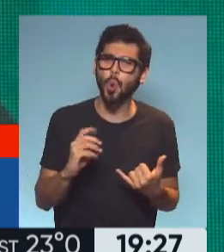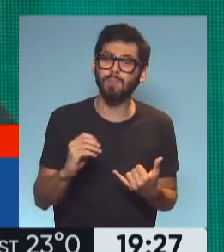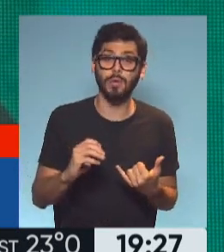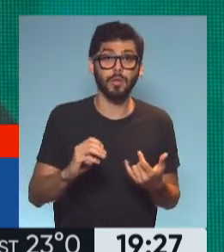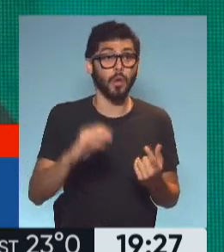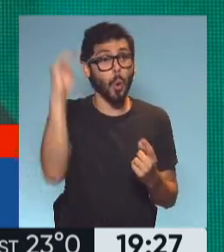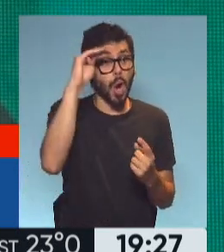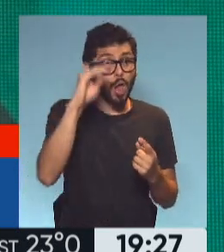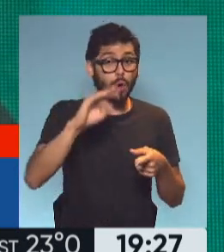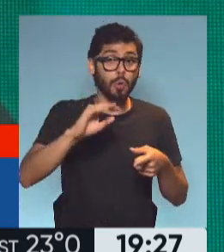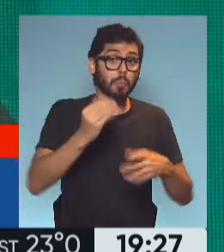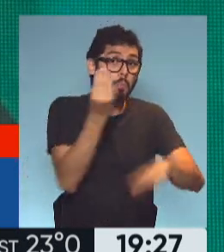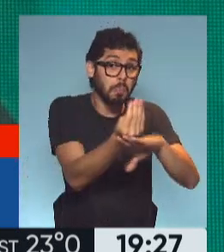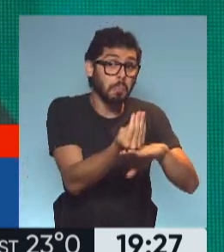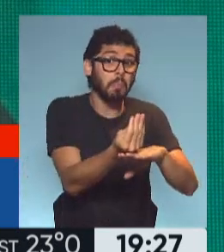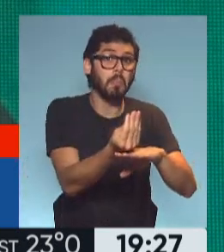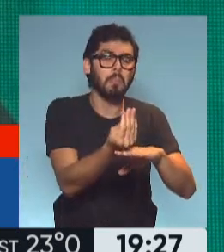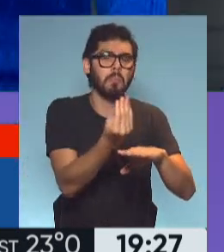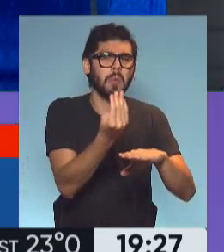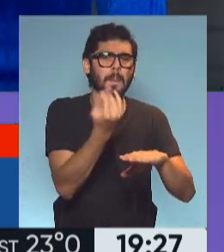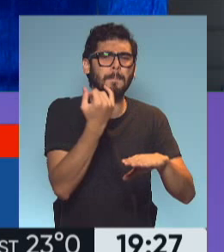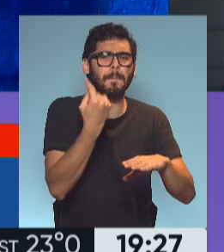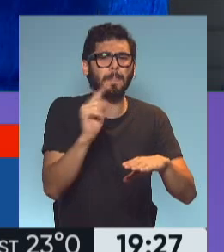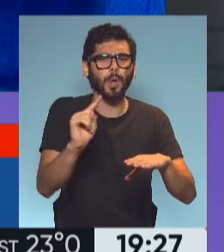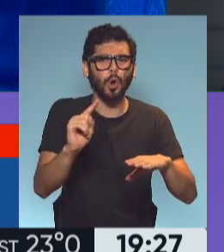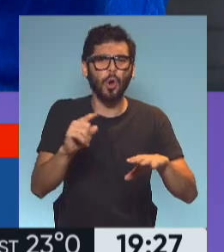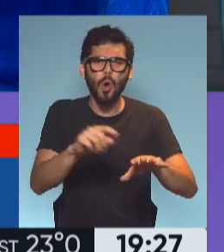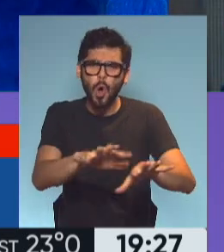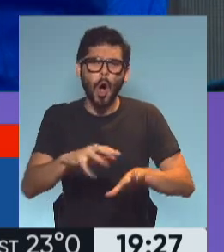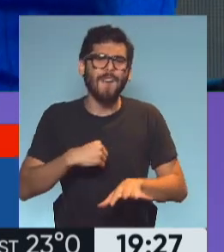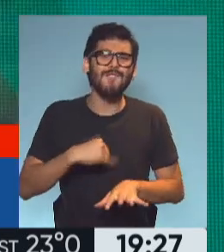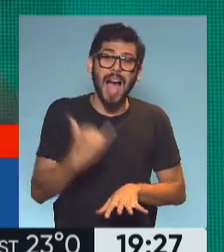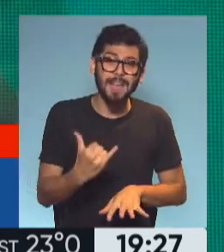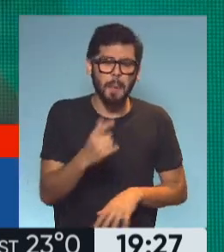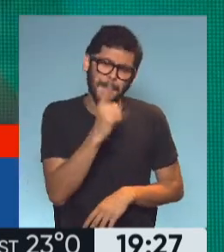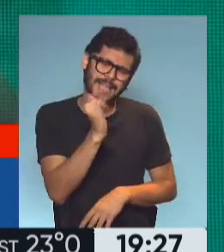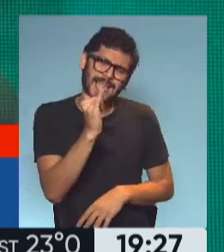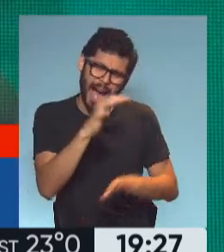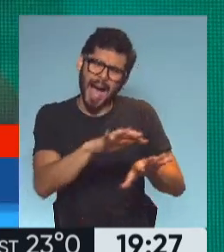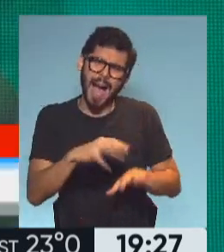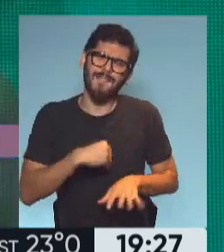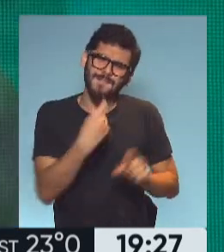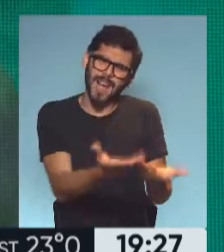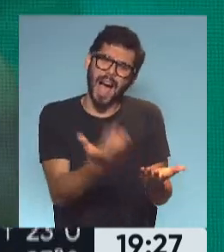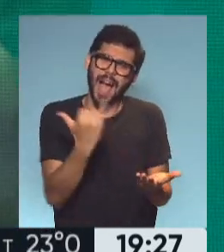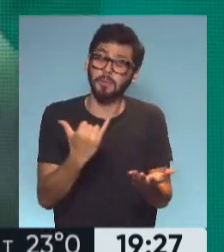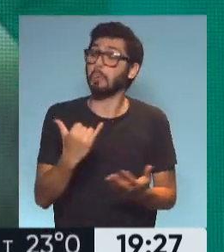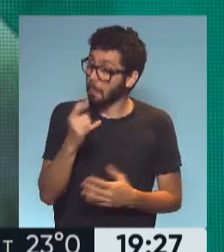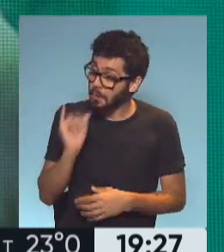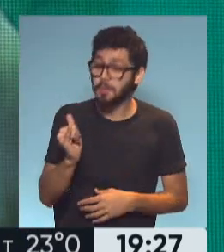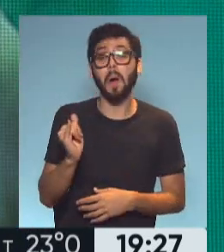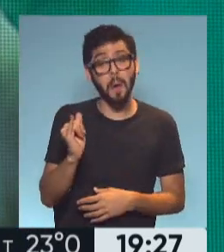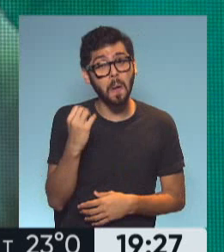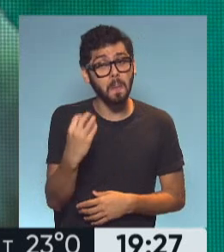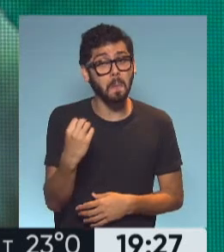cargo unos años, pero no generó corriente. Yo creo que sí. Habrá próxima. Lo adelanto, lo adelanto. Ah, vos creés que sí, Achille. Creo que sí. Muy bien, vamos a hacer una vuelta